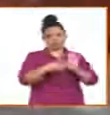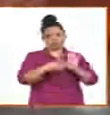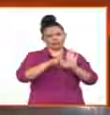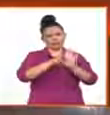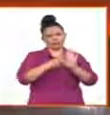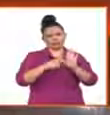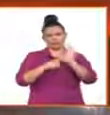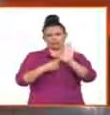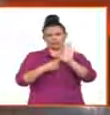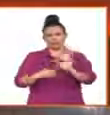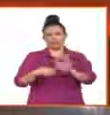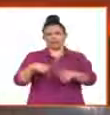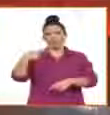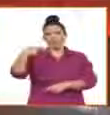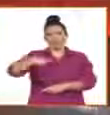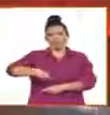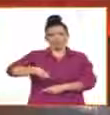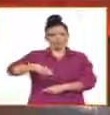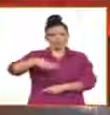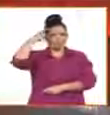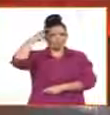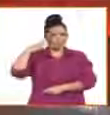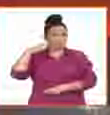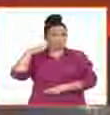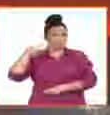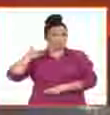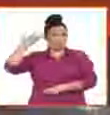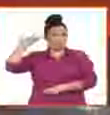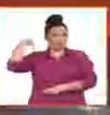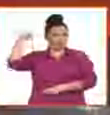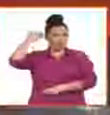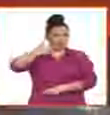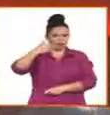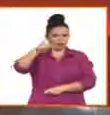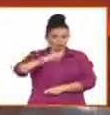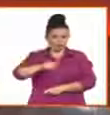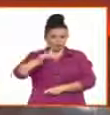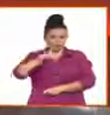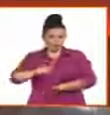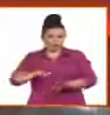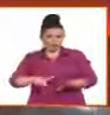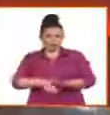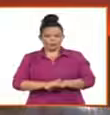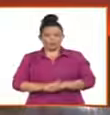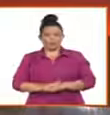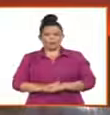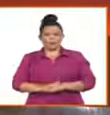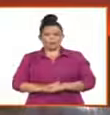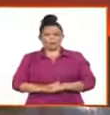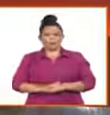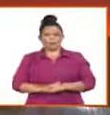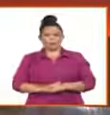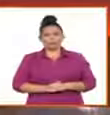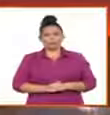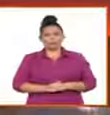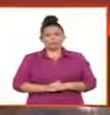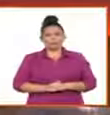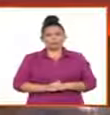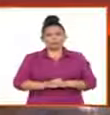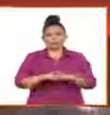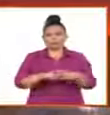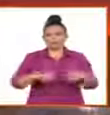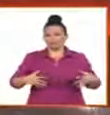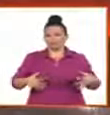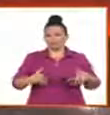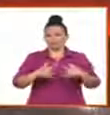derecho romano, por hablar de quizás no lo más antiguo, pero lo suficientemente atrás. La filiación que nos llega por la